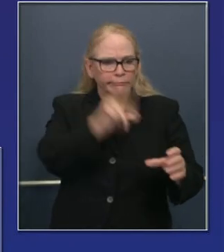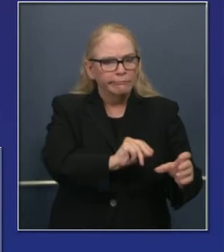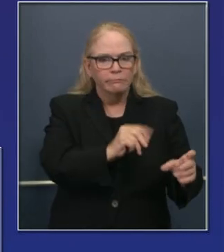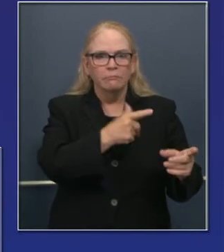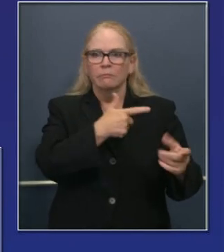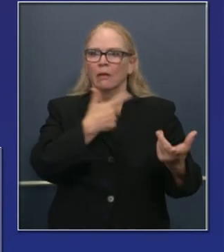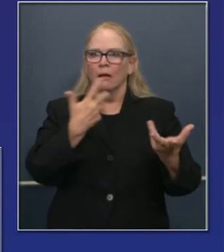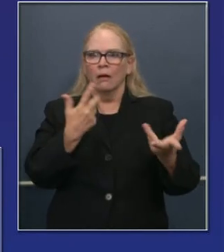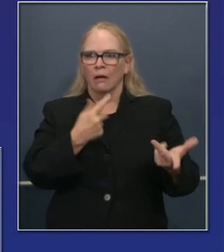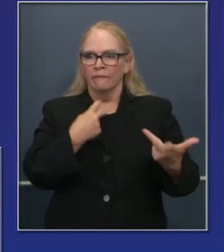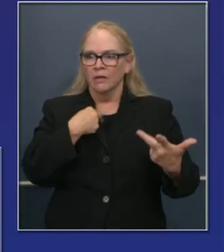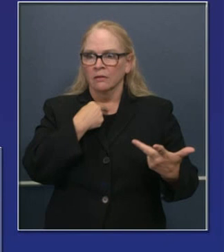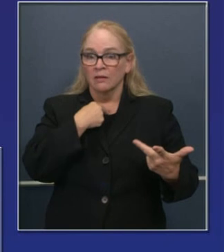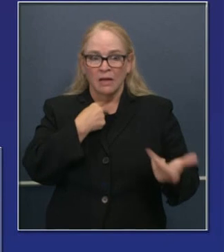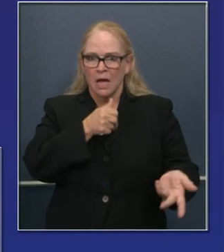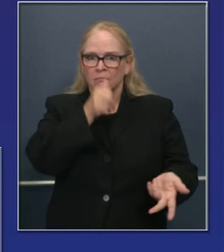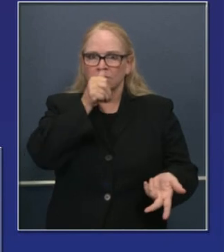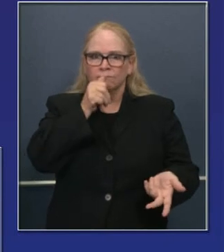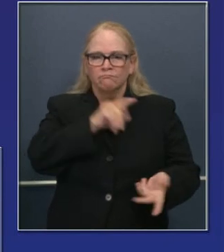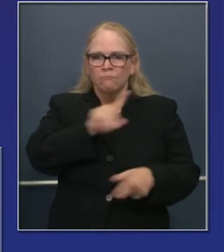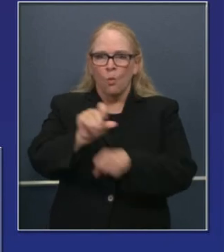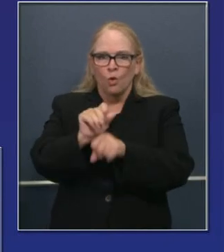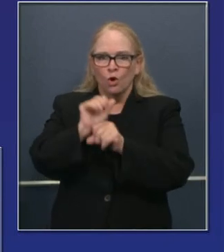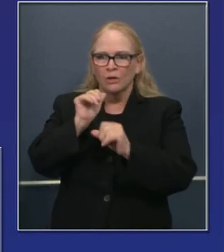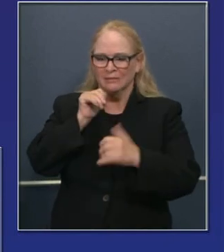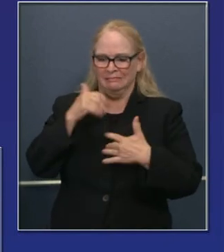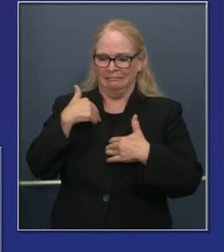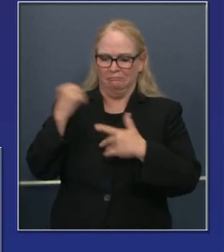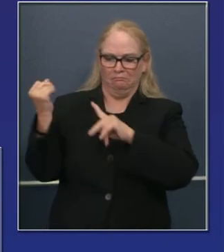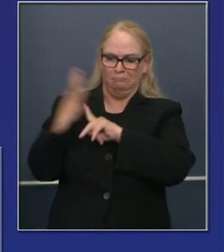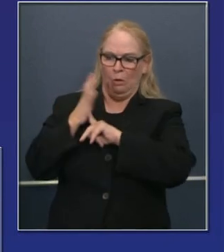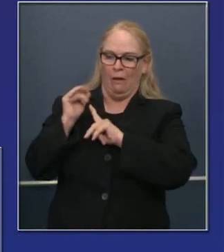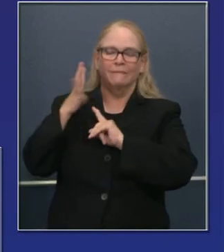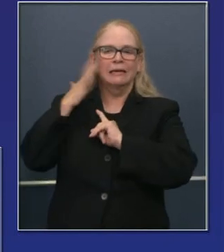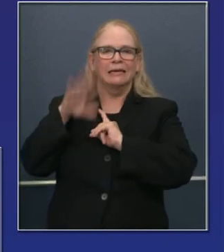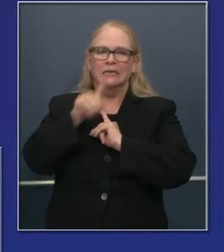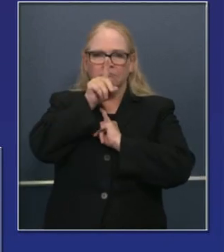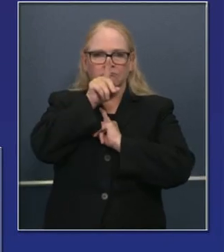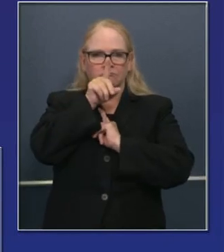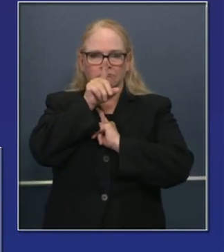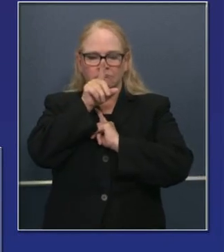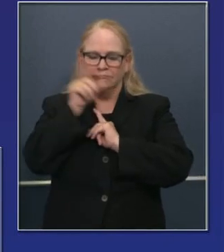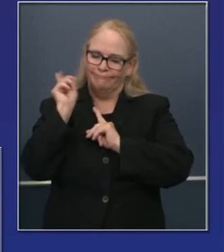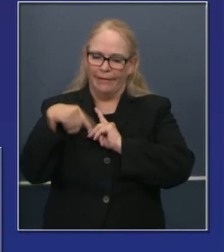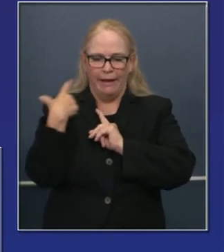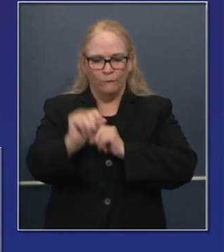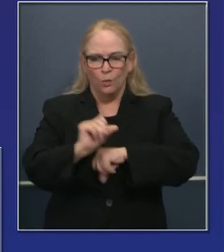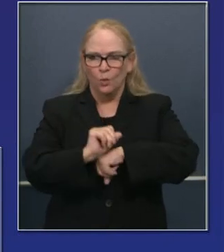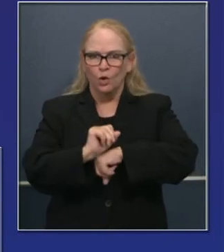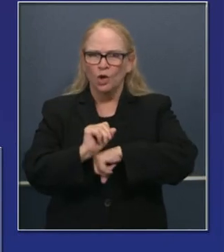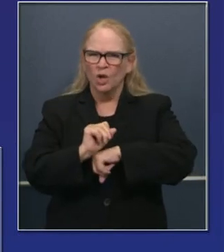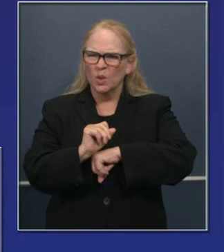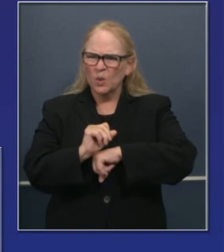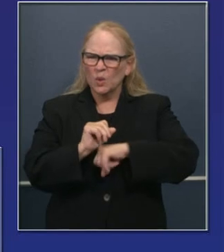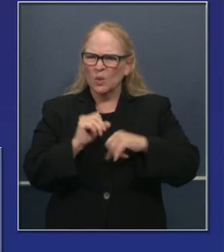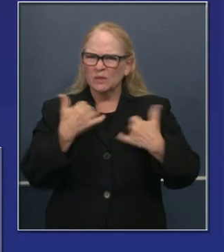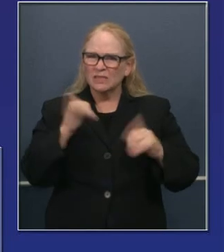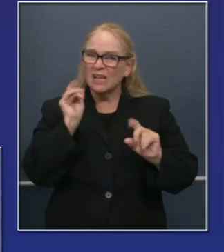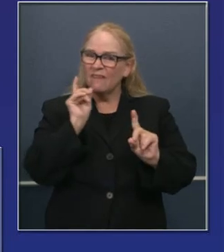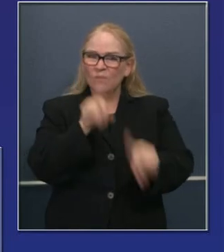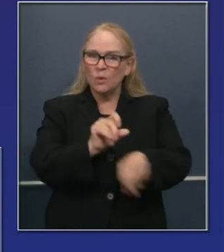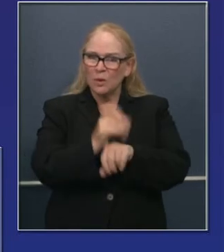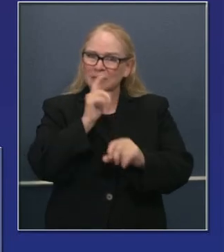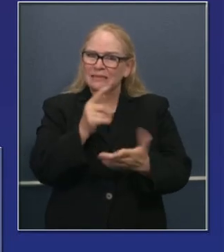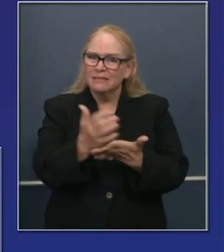que van a trabajar aunque hayan estado expuestos al virus, en algún caso, aunque sepan que tienen un resultado